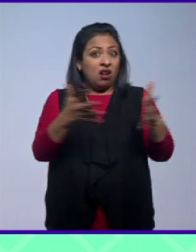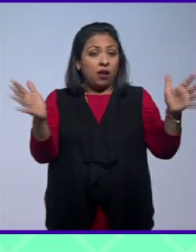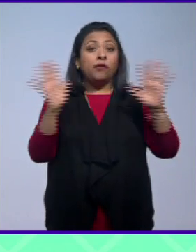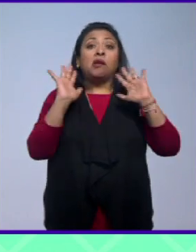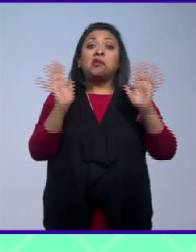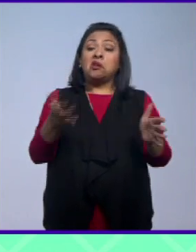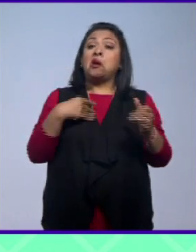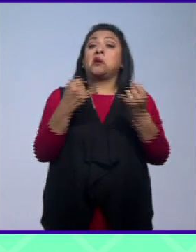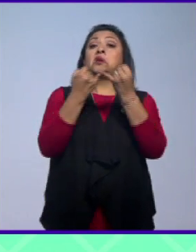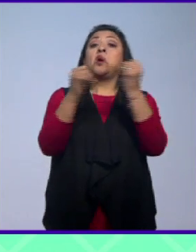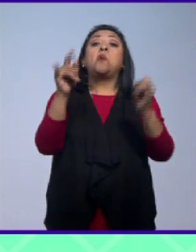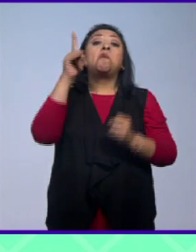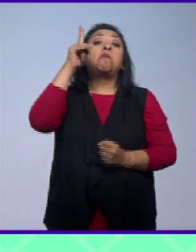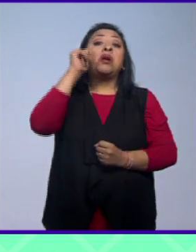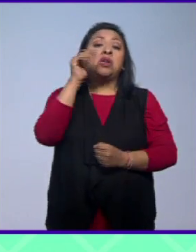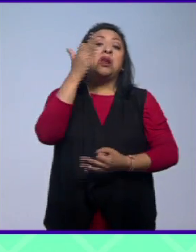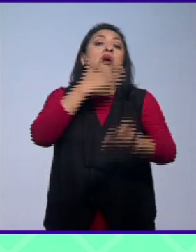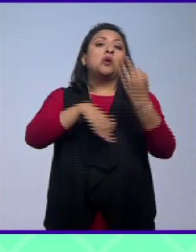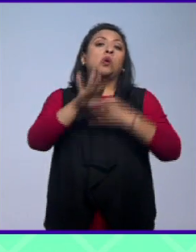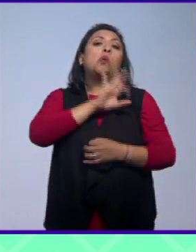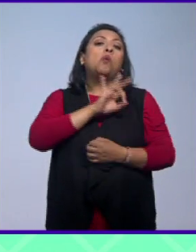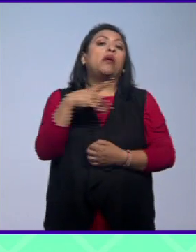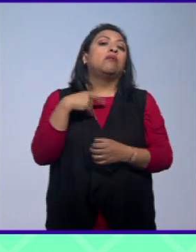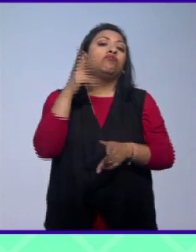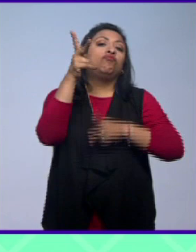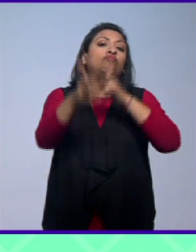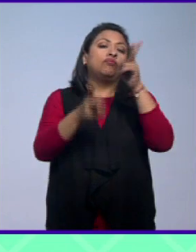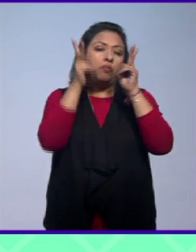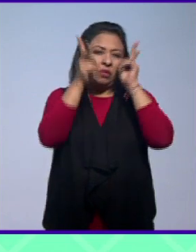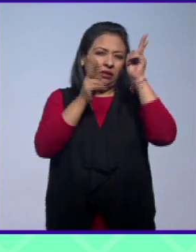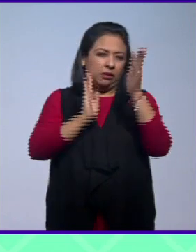inaugurada y a partir de mañana todos la podremos visitar.